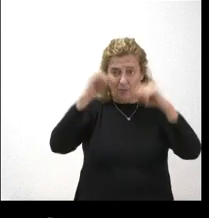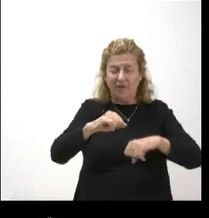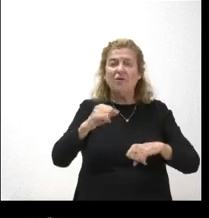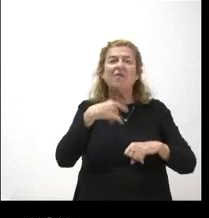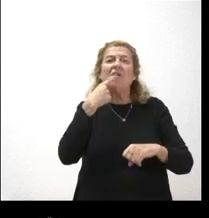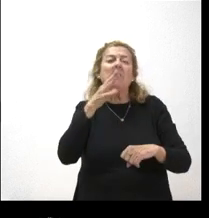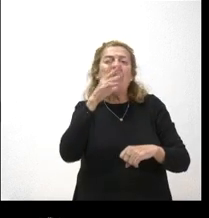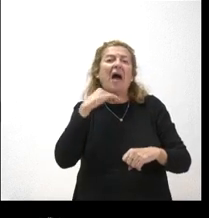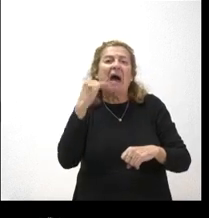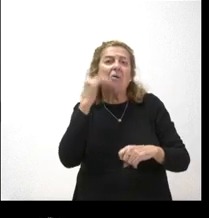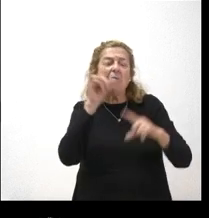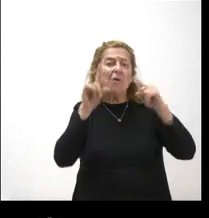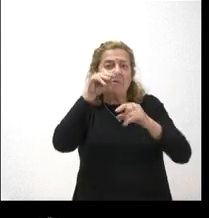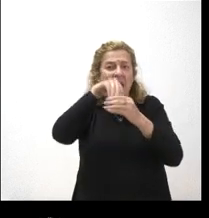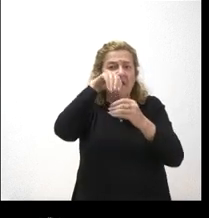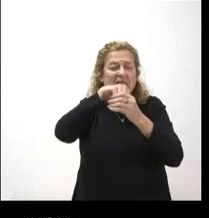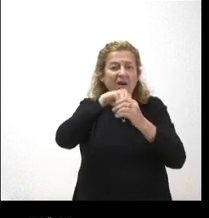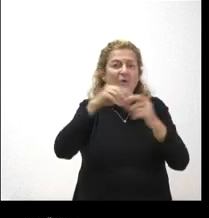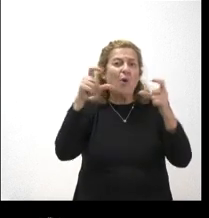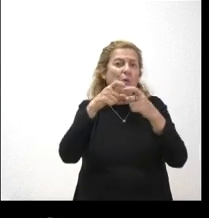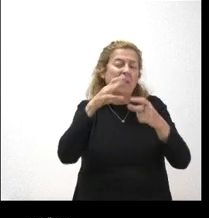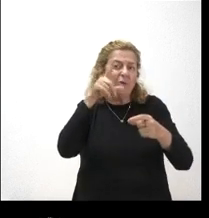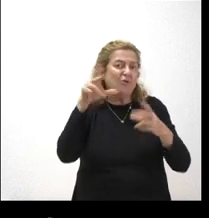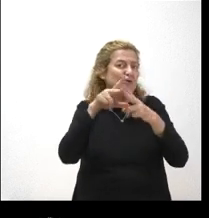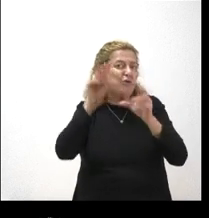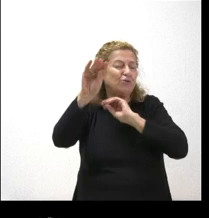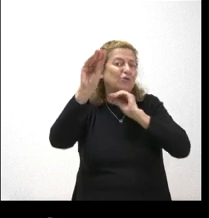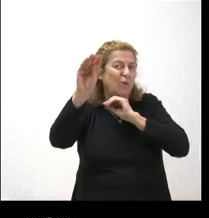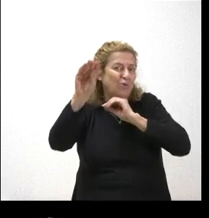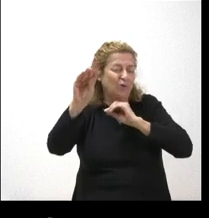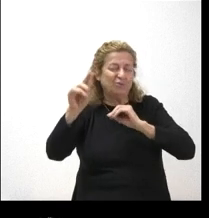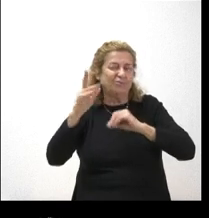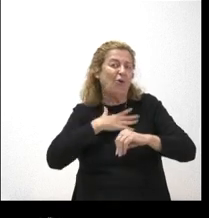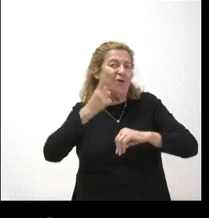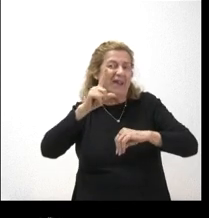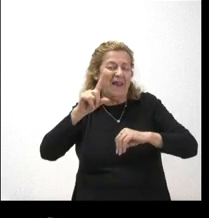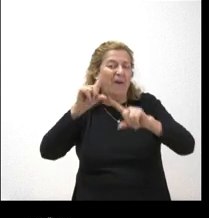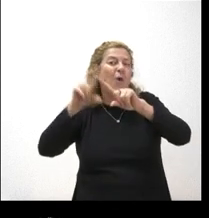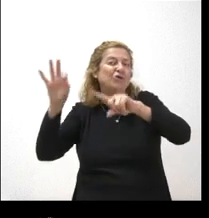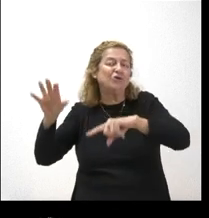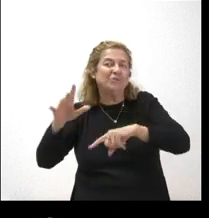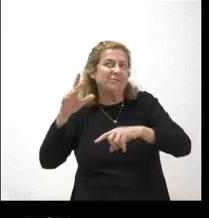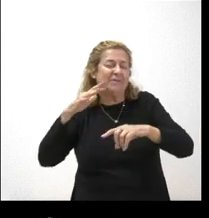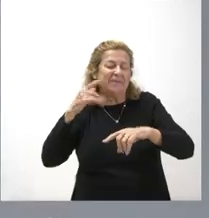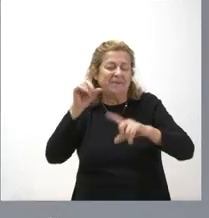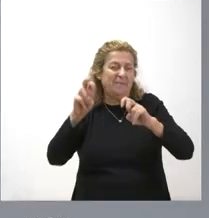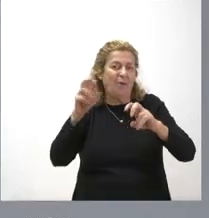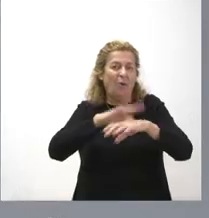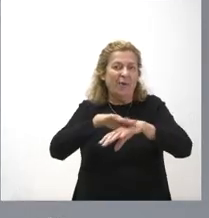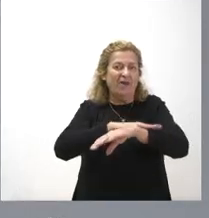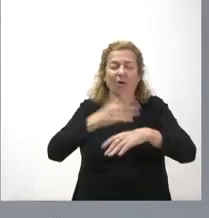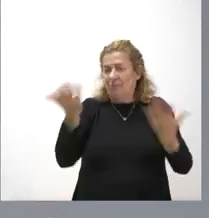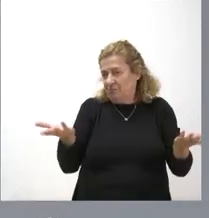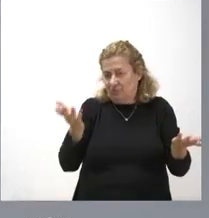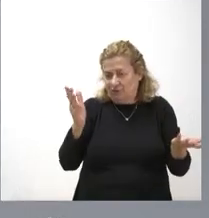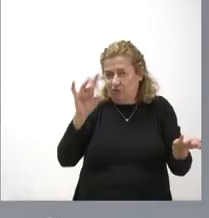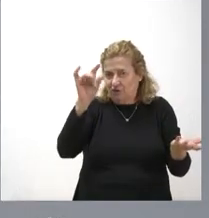conflicto interno en la Junta de que sus socios de gobierno pues negan este tipo de violencia o directamente es que no se ha abordado con ellos esta situación A ver el consejo se ha aprobado